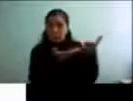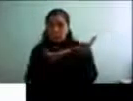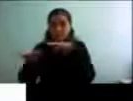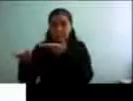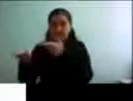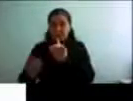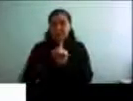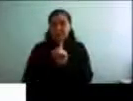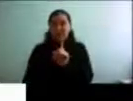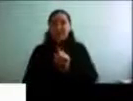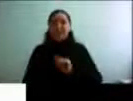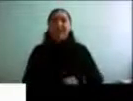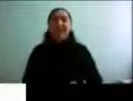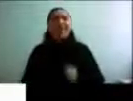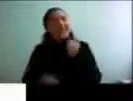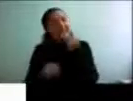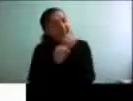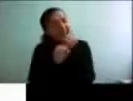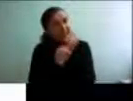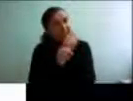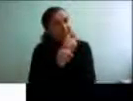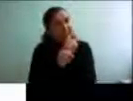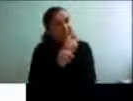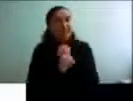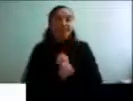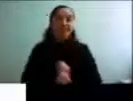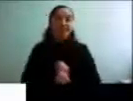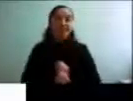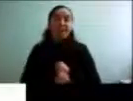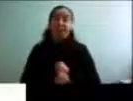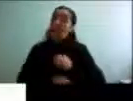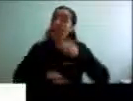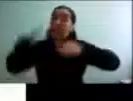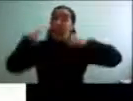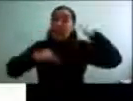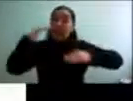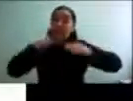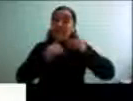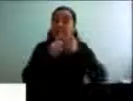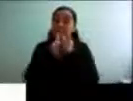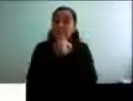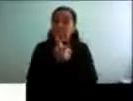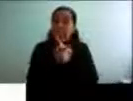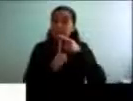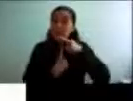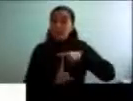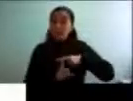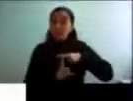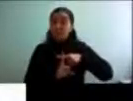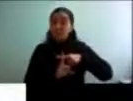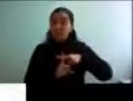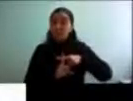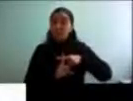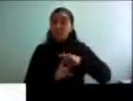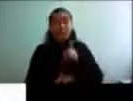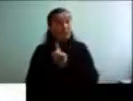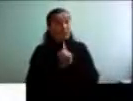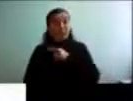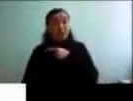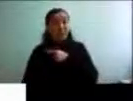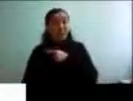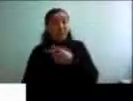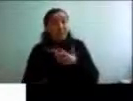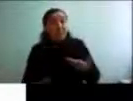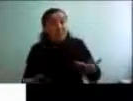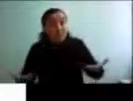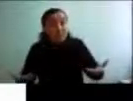¿no? Esta cuestión requiere trabajo, porque a veces son cambios que pueden ser positivos, pero otras veces no, ¿no? Entonces